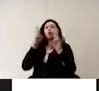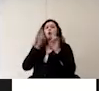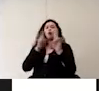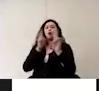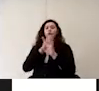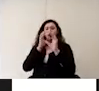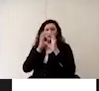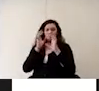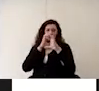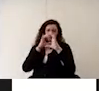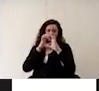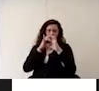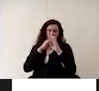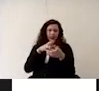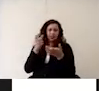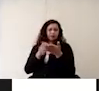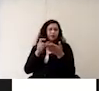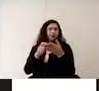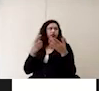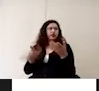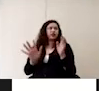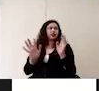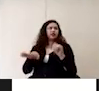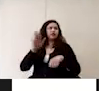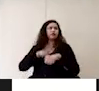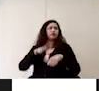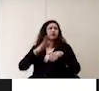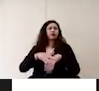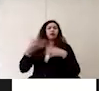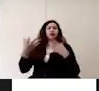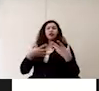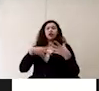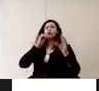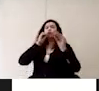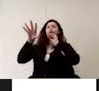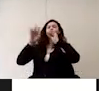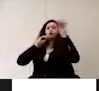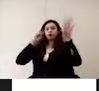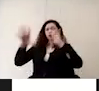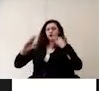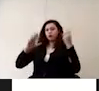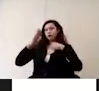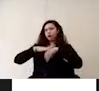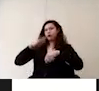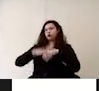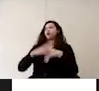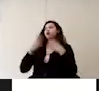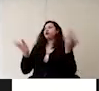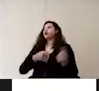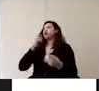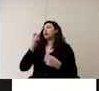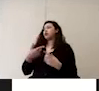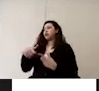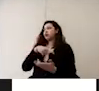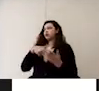metal son más propensas a generar gotículas y estas gotículas son un factor